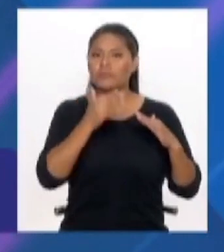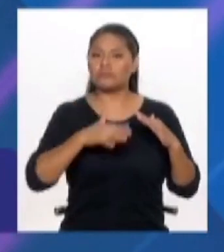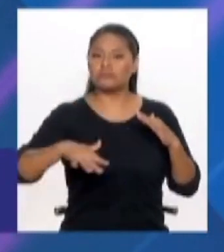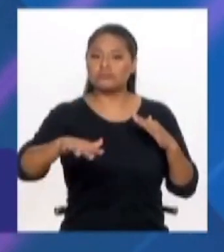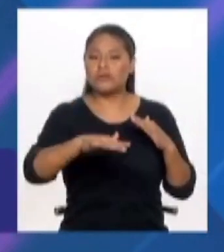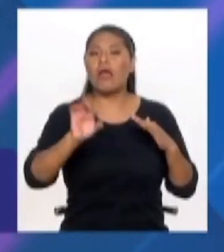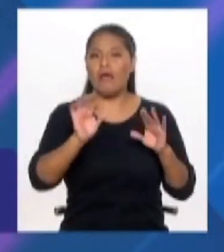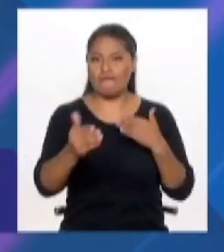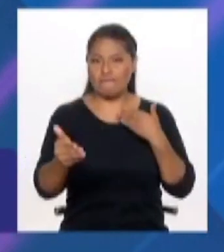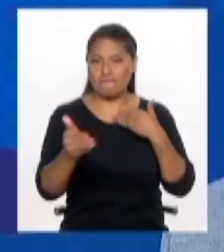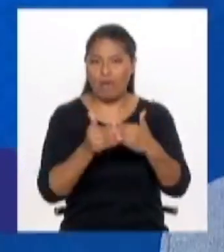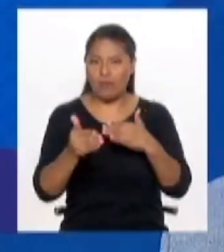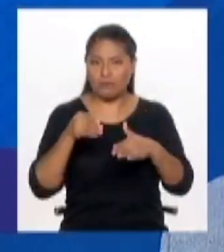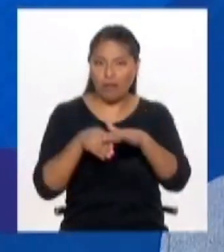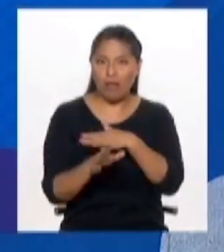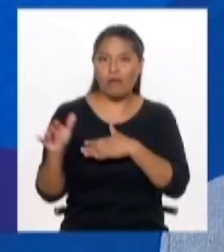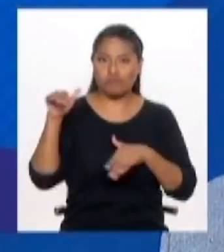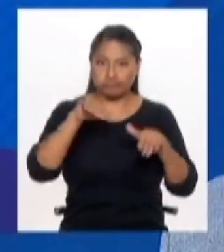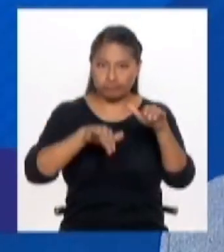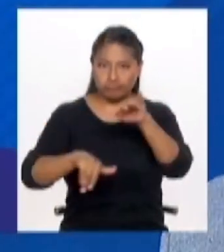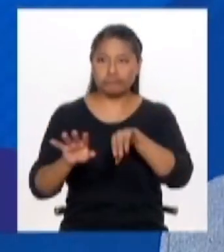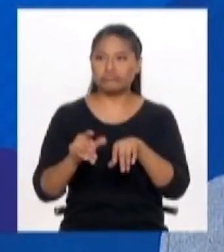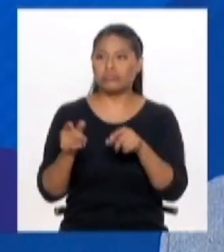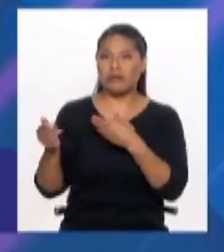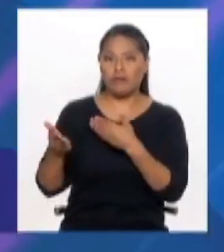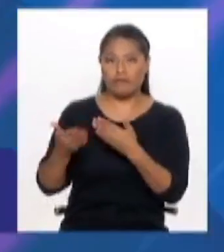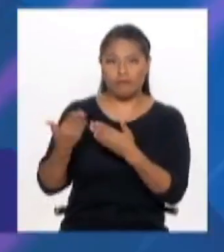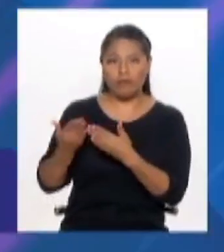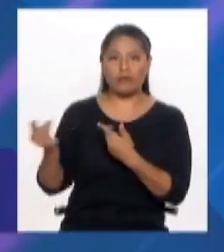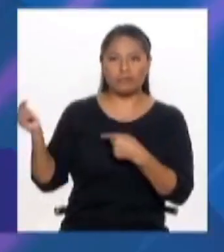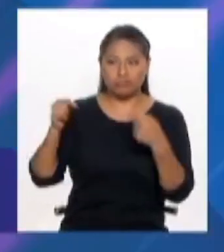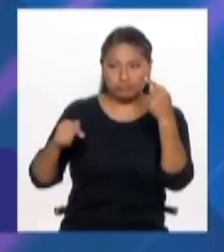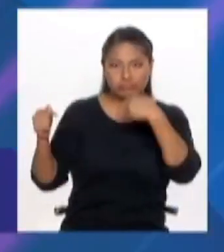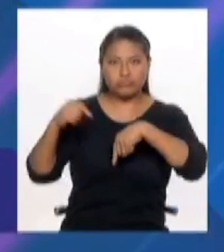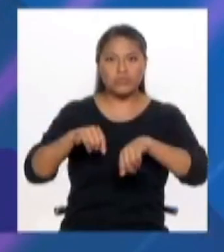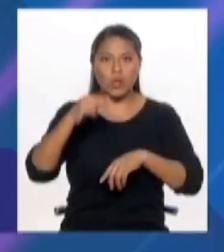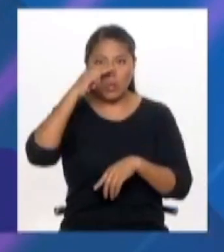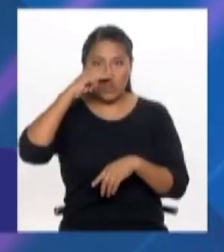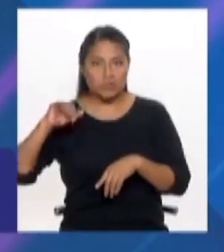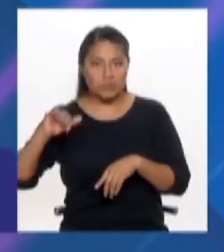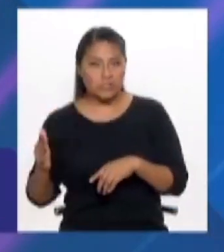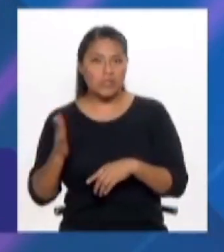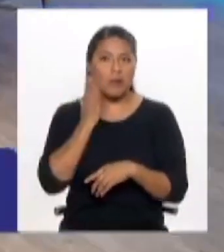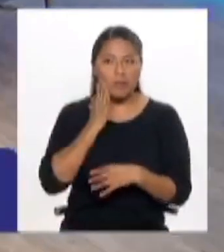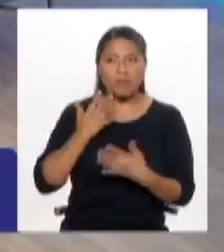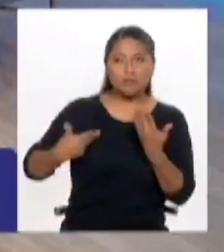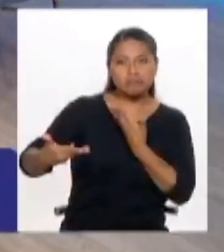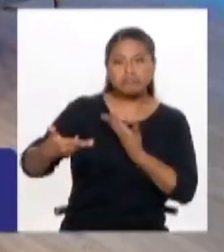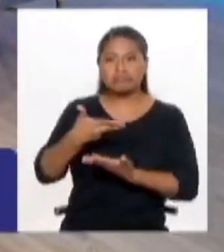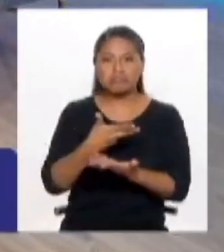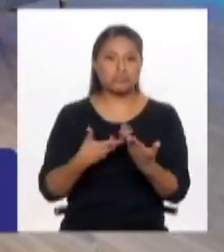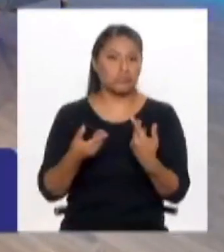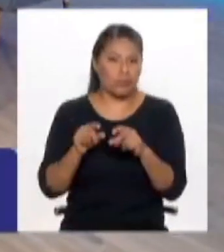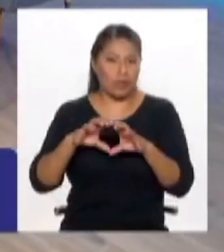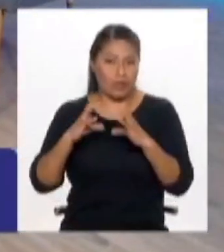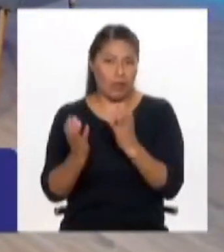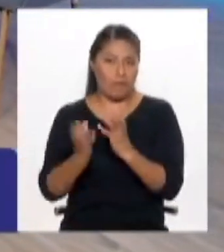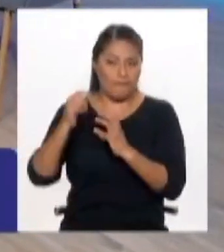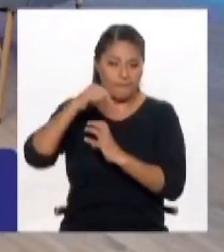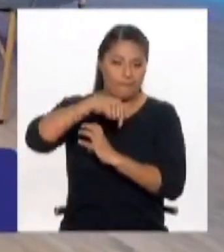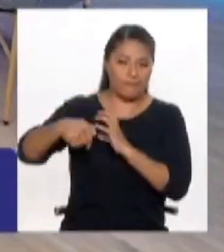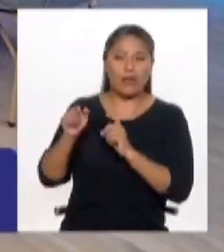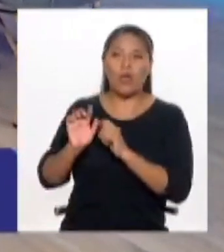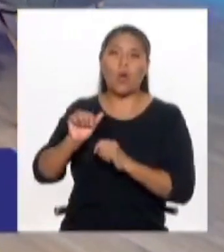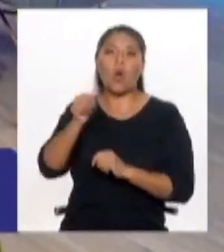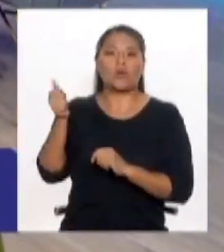¿no? ¿Para qué? Para darse facilidades de transporte, para que eventualmente los niños, las madres, en fin, puedan ir a estos lugares. Más o menos esa era